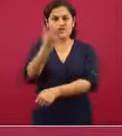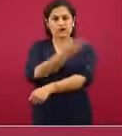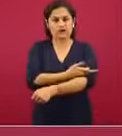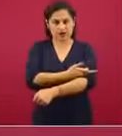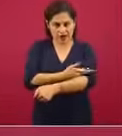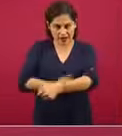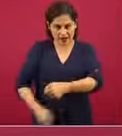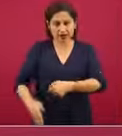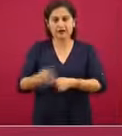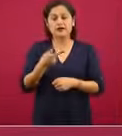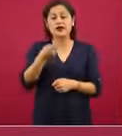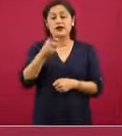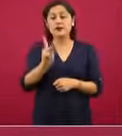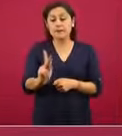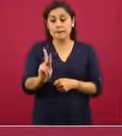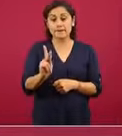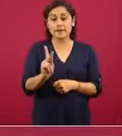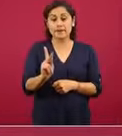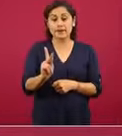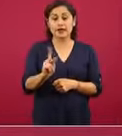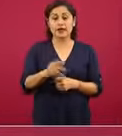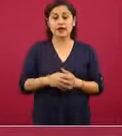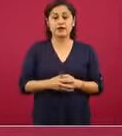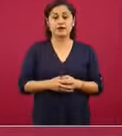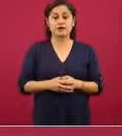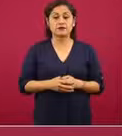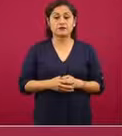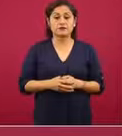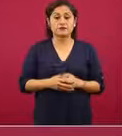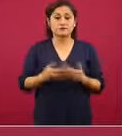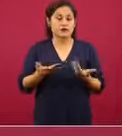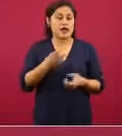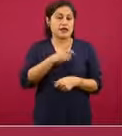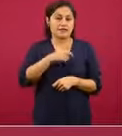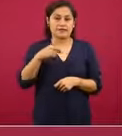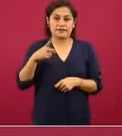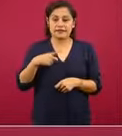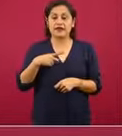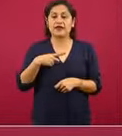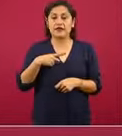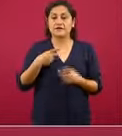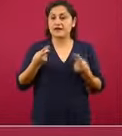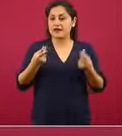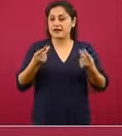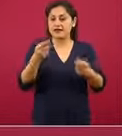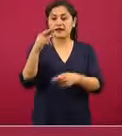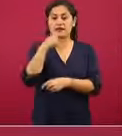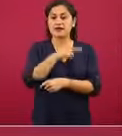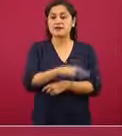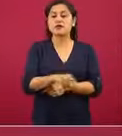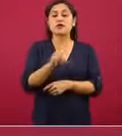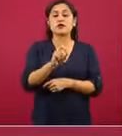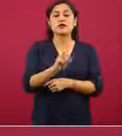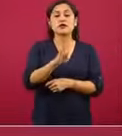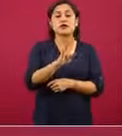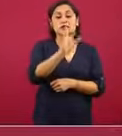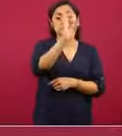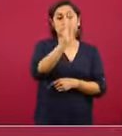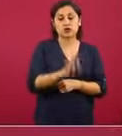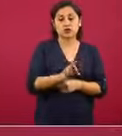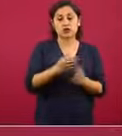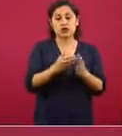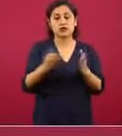cambio en el porcentaje de ideal, del tiempo ideal, 33 por ciento en la semana 40 y en la semana